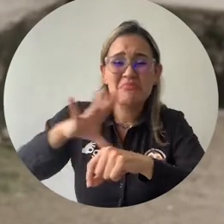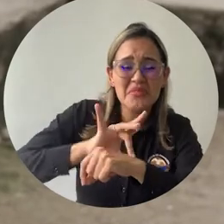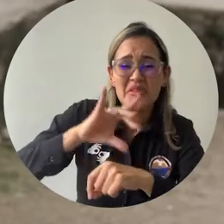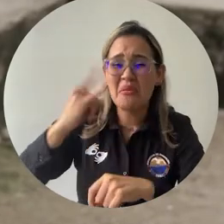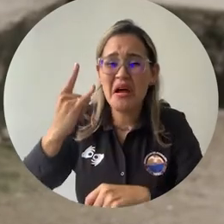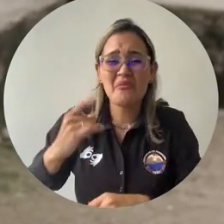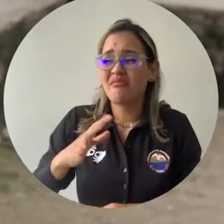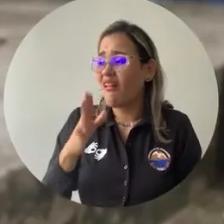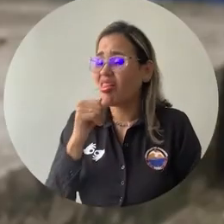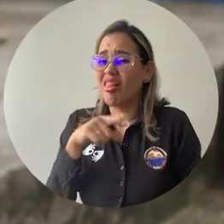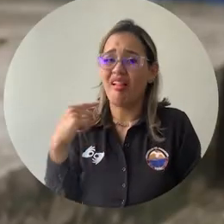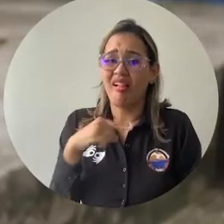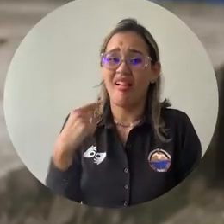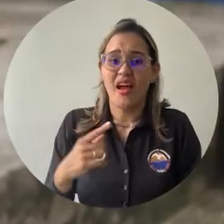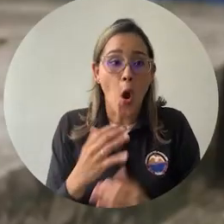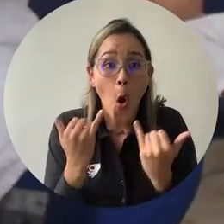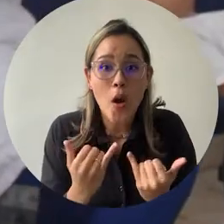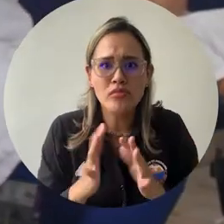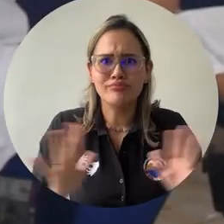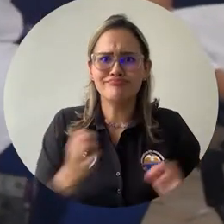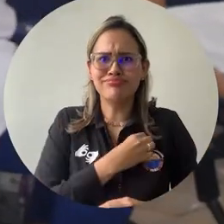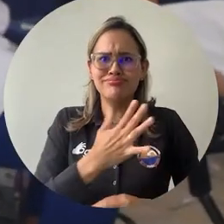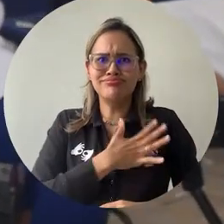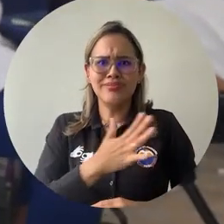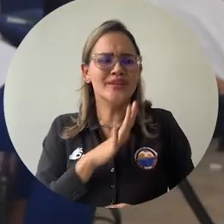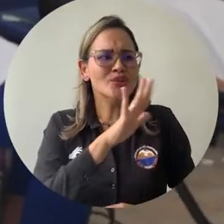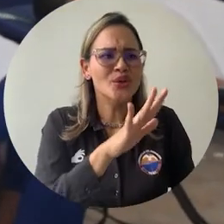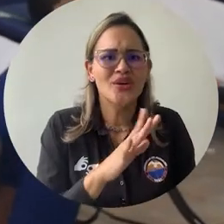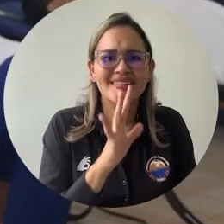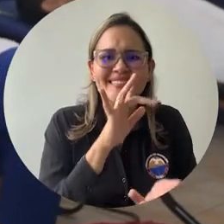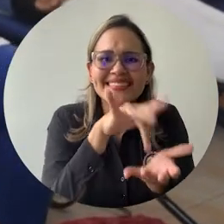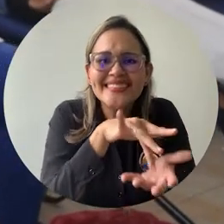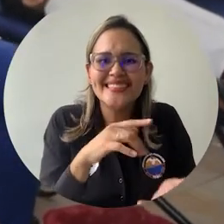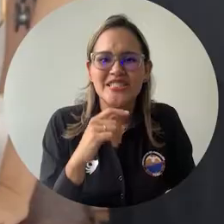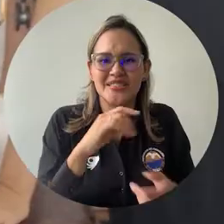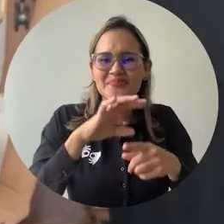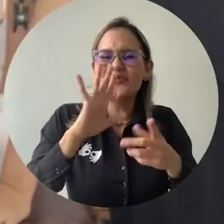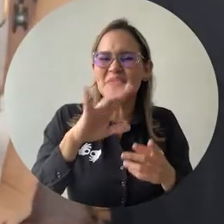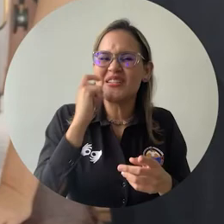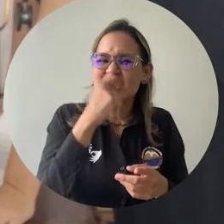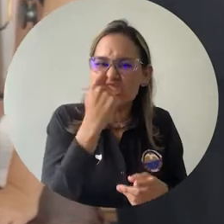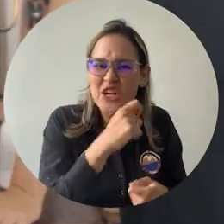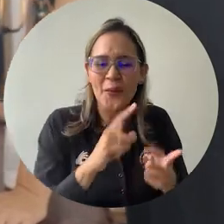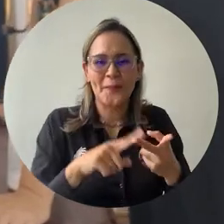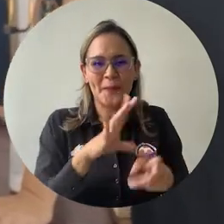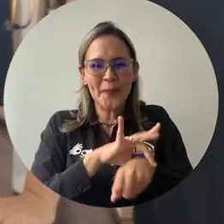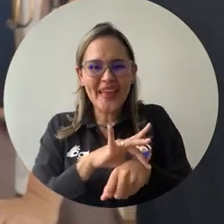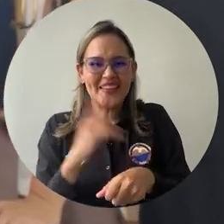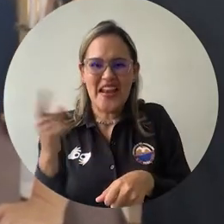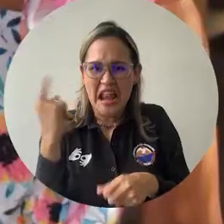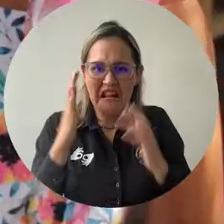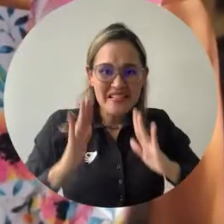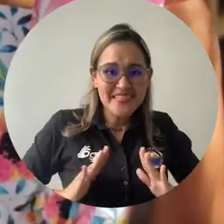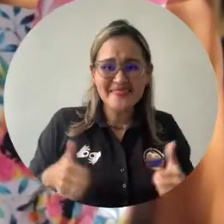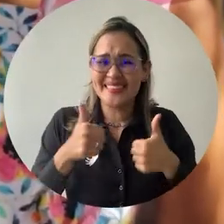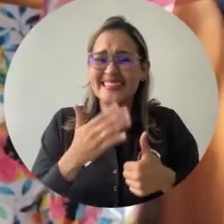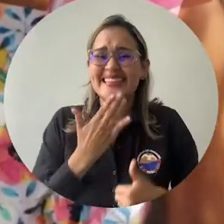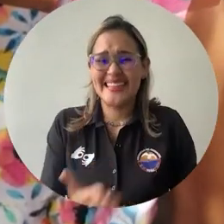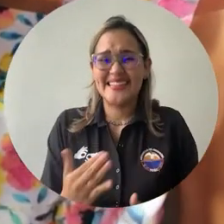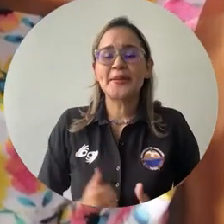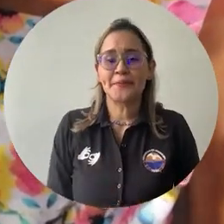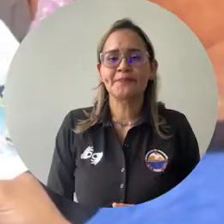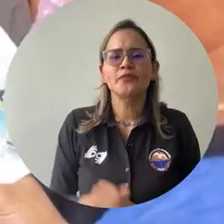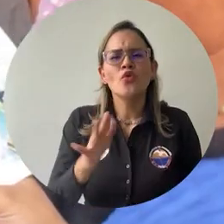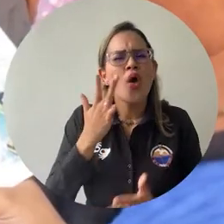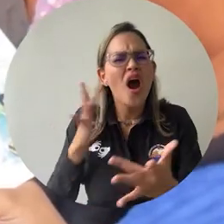aquí muchas personas tuvieron la oportunidad de acceder a los servicios de odontología y de medicina general. Esta iniciativa